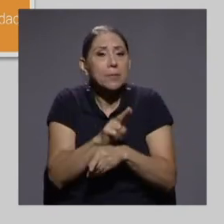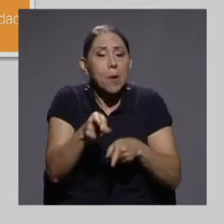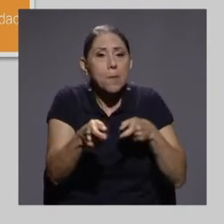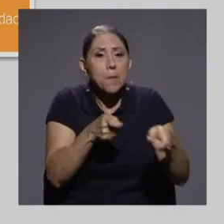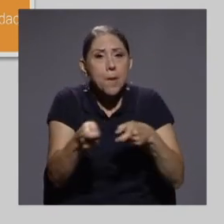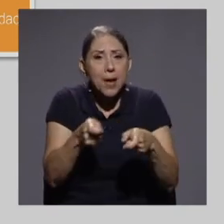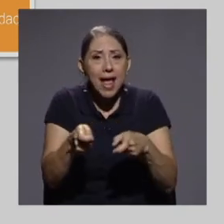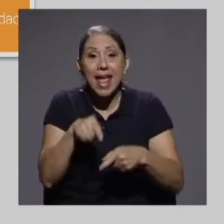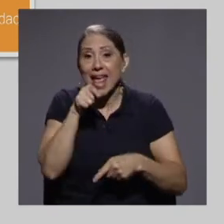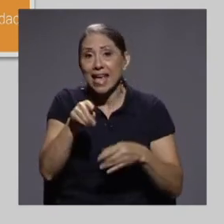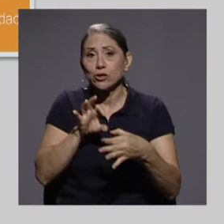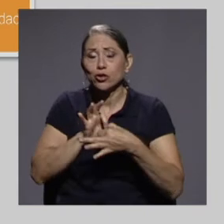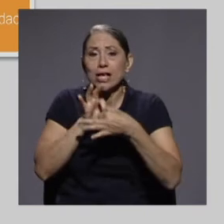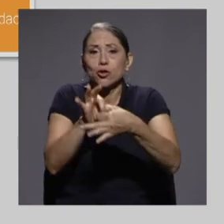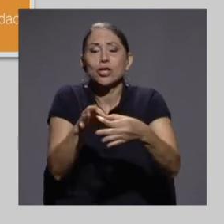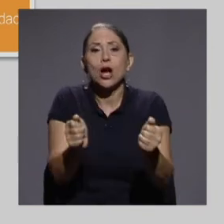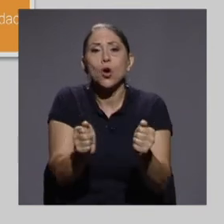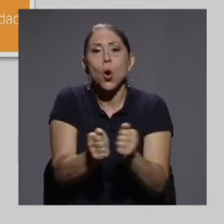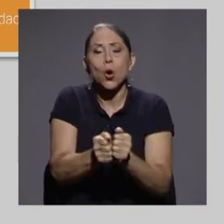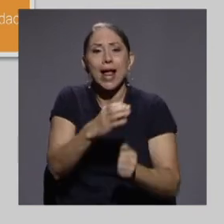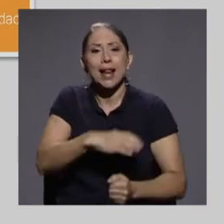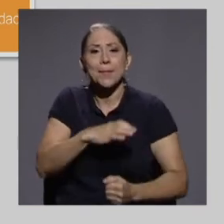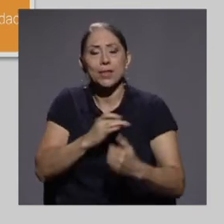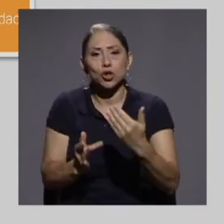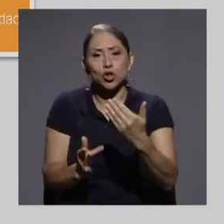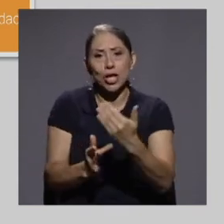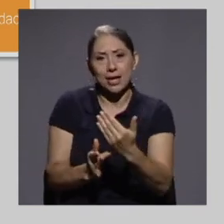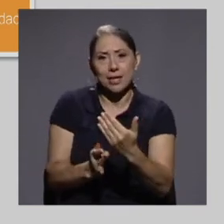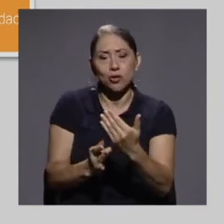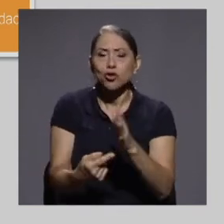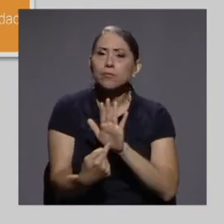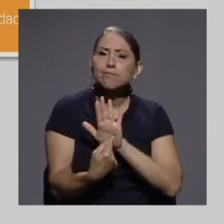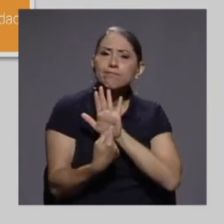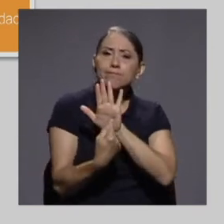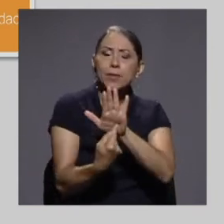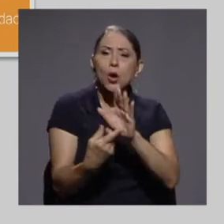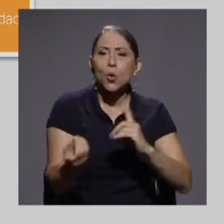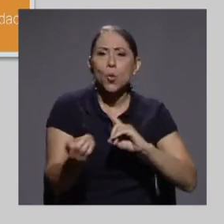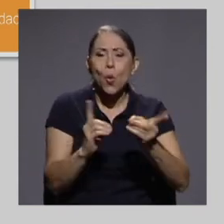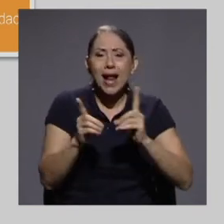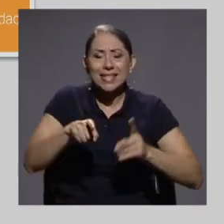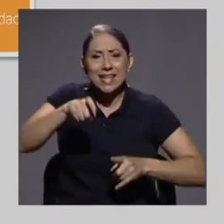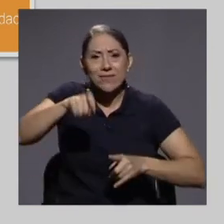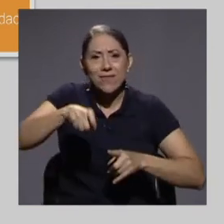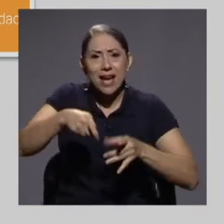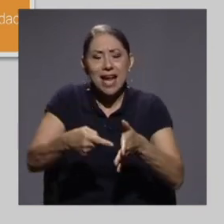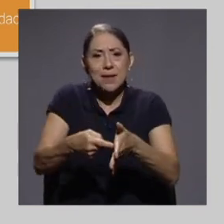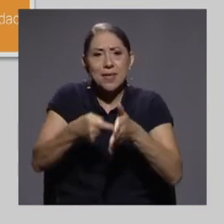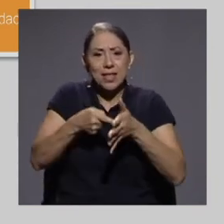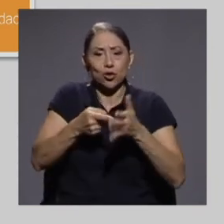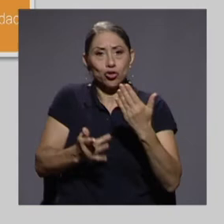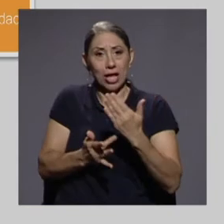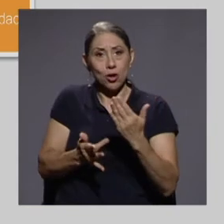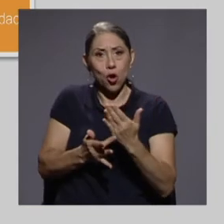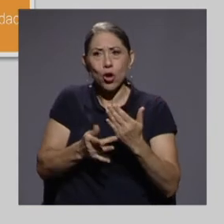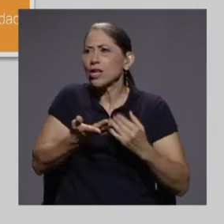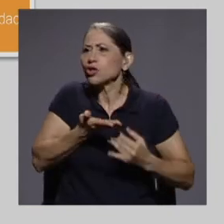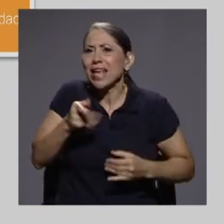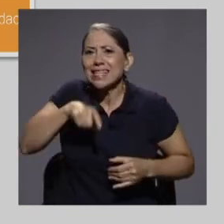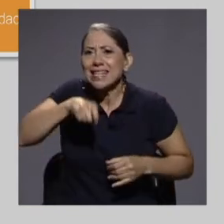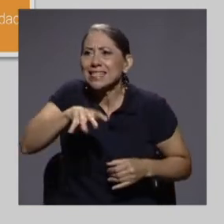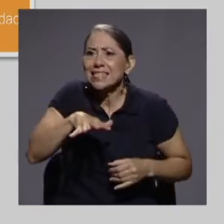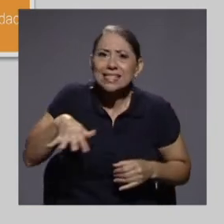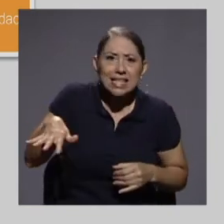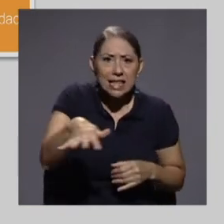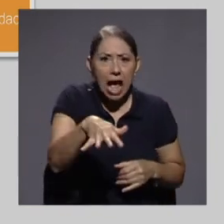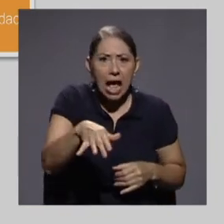a elementos técnicos que vienen a destacar cuáles son los requerimientos tecnológicos a nivel de infraestructura que va a requerir una